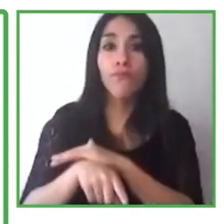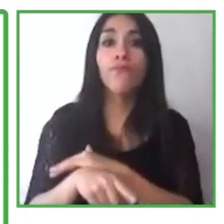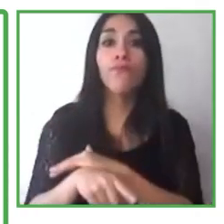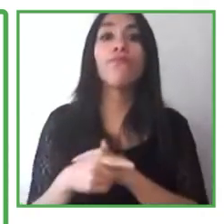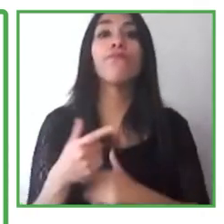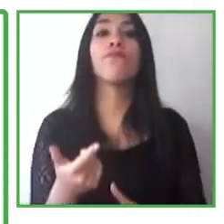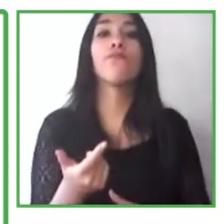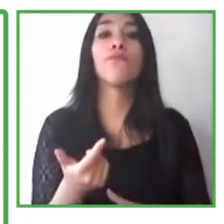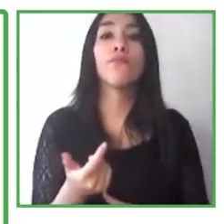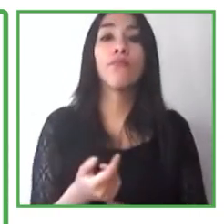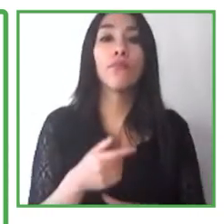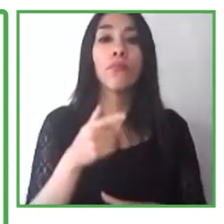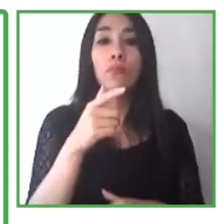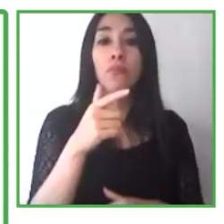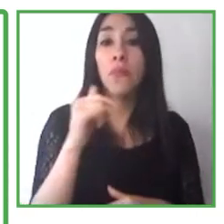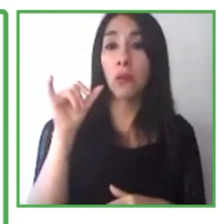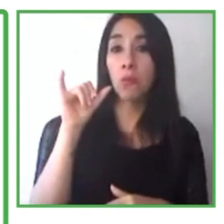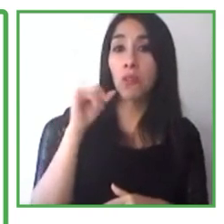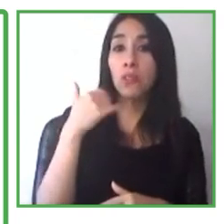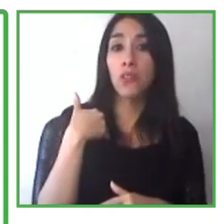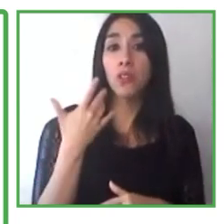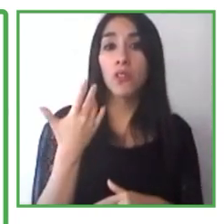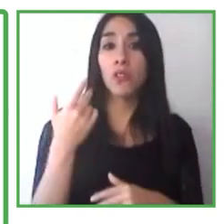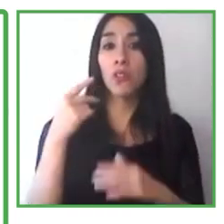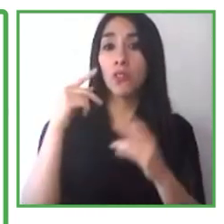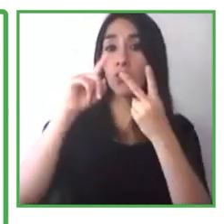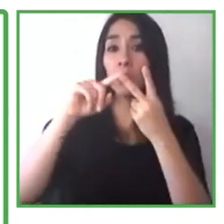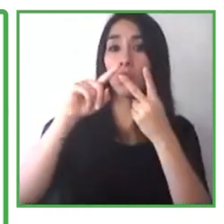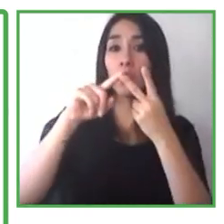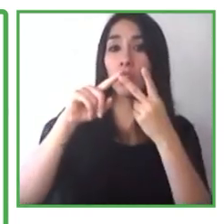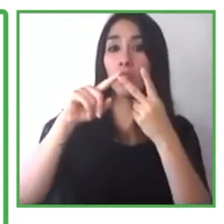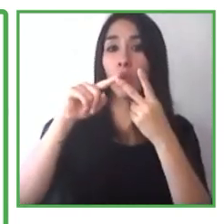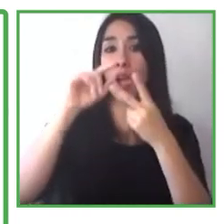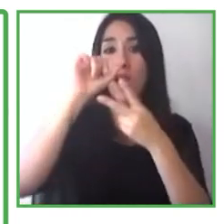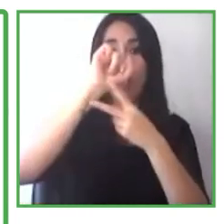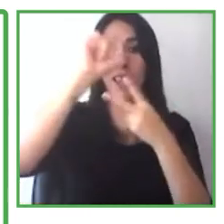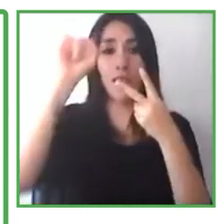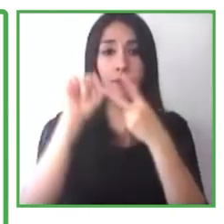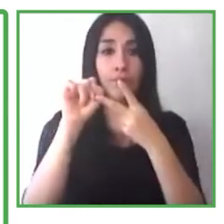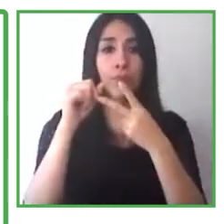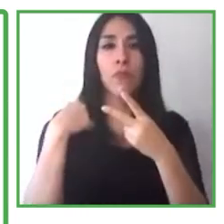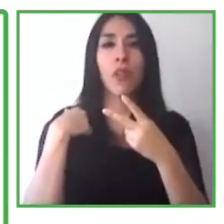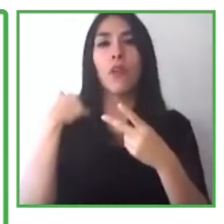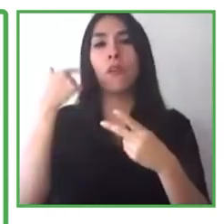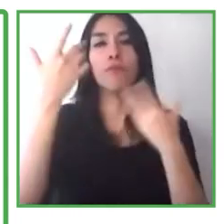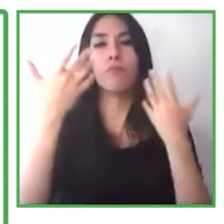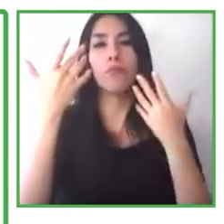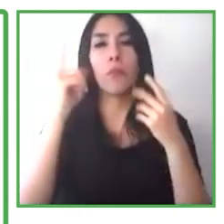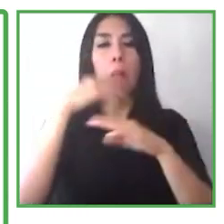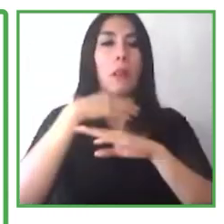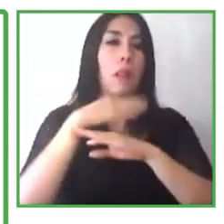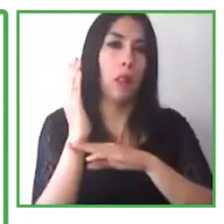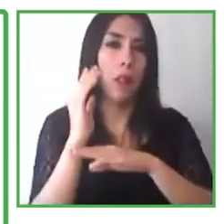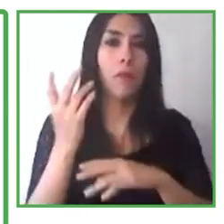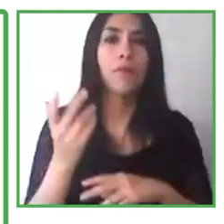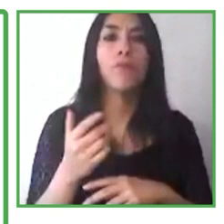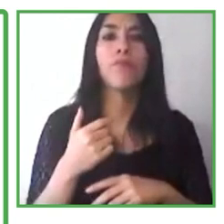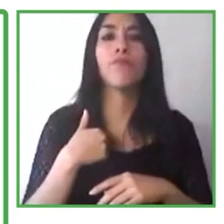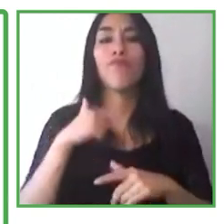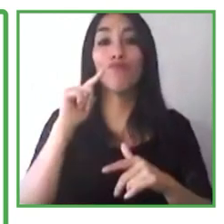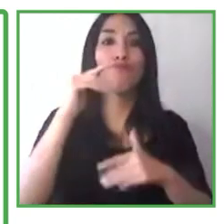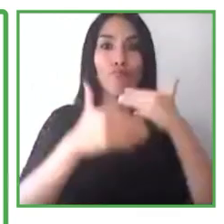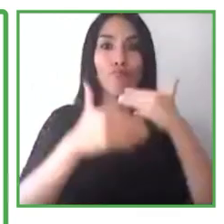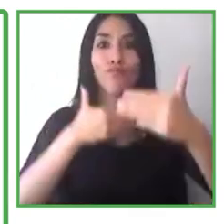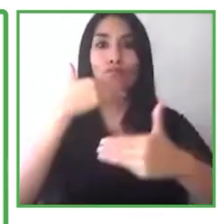en la segunda A de nuestra triple A, recomendamos situar un proceso de acomodación dedicado,